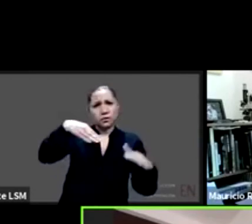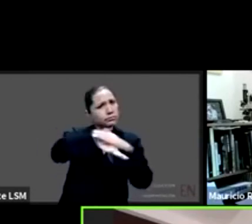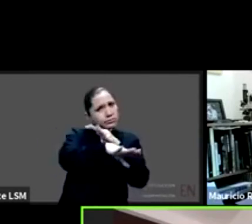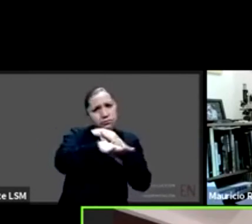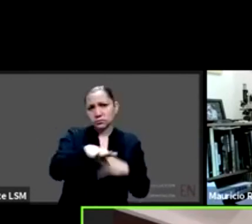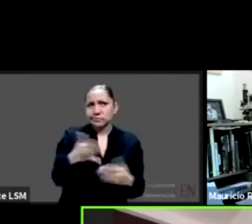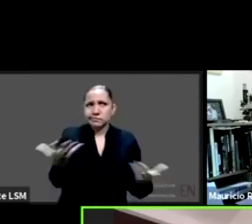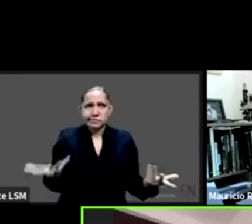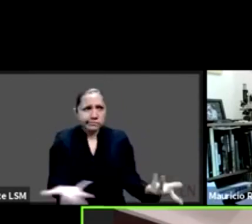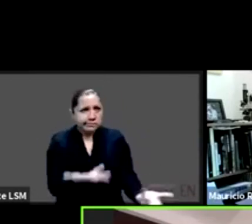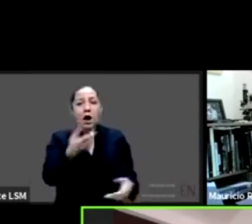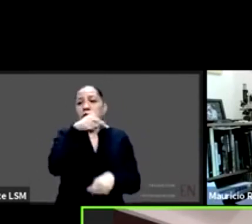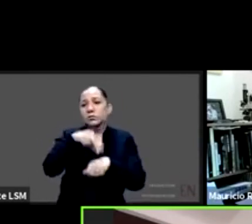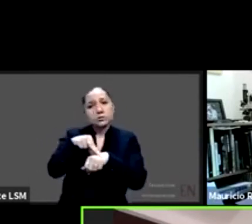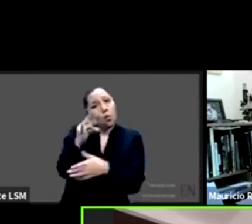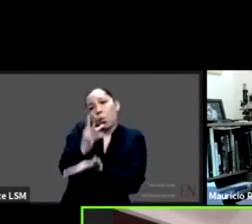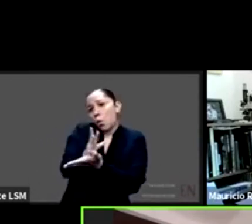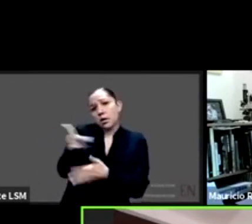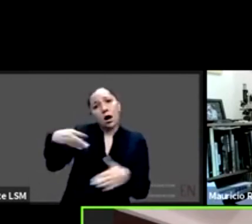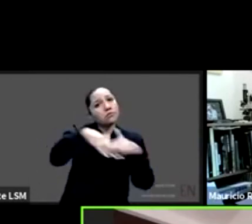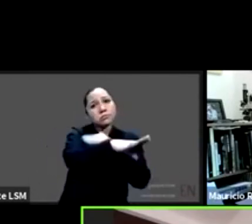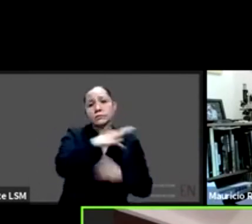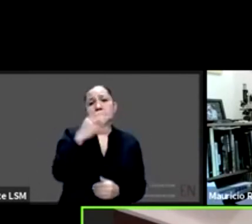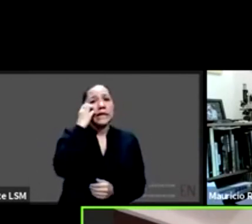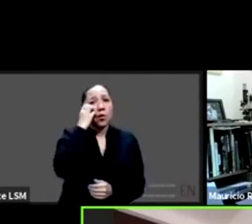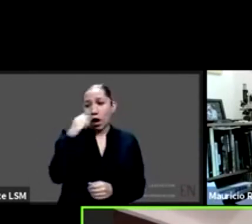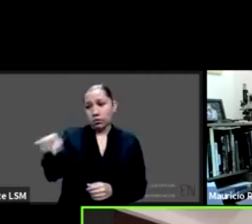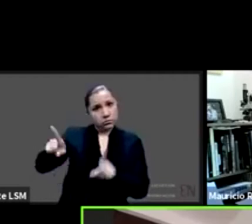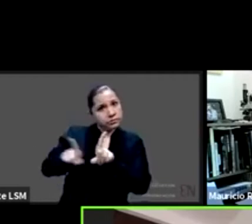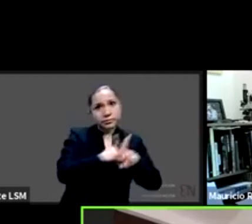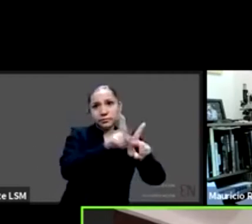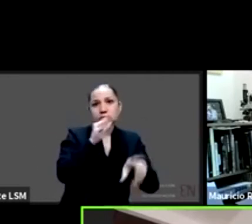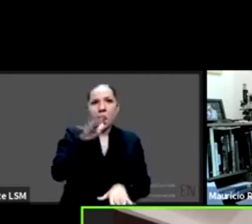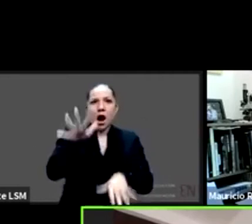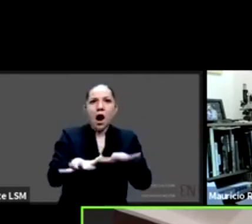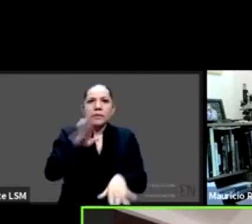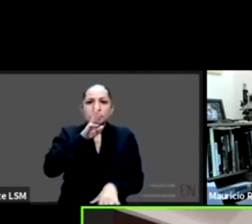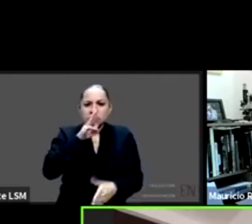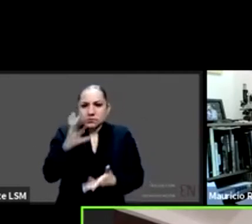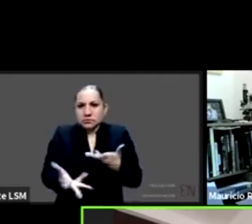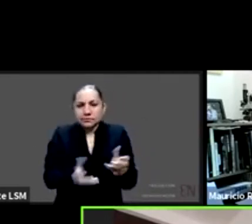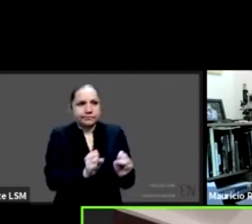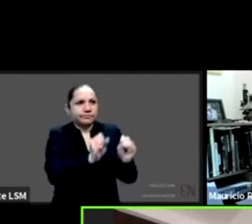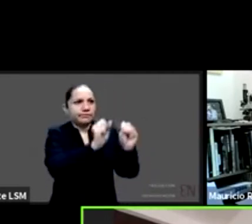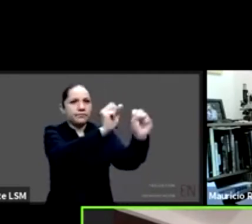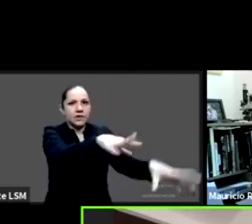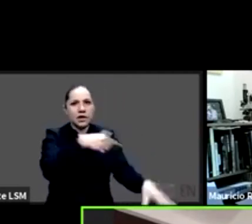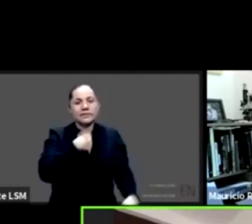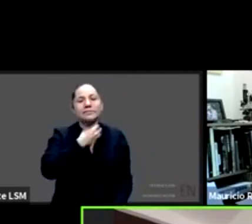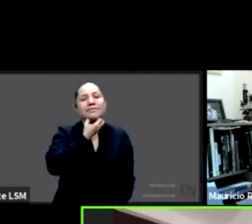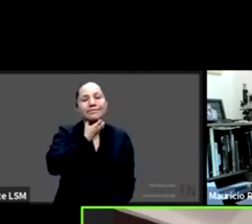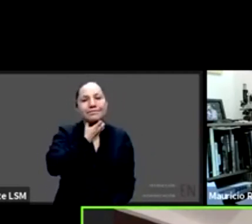regresaban tragándose su llanto y viendo la forma de conseguir antibióticos conseguir